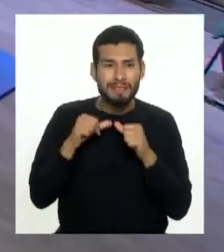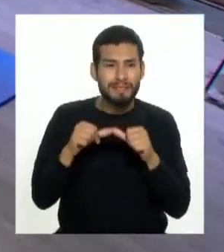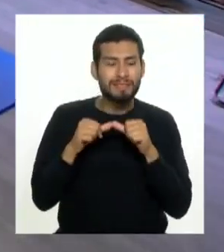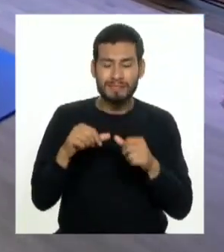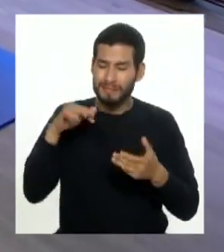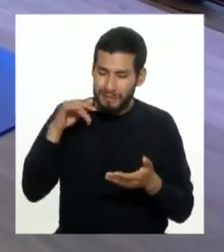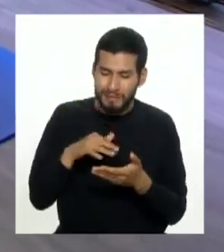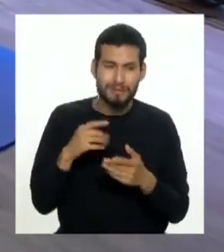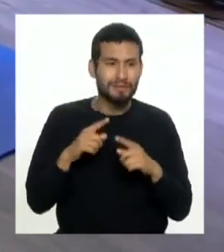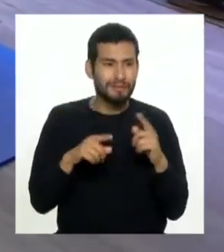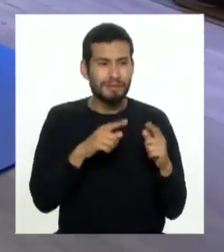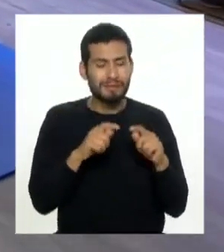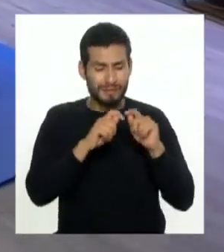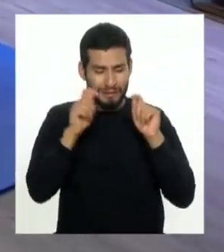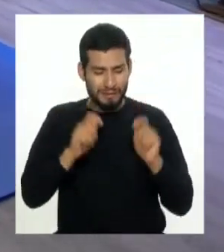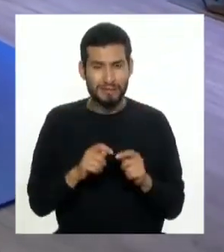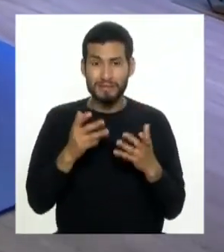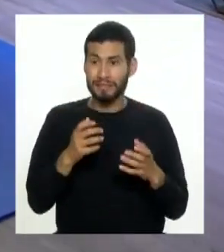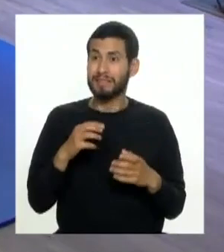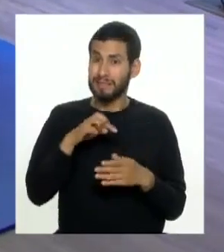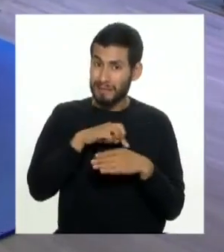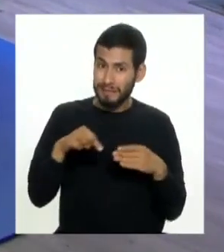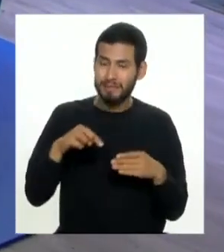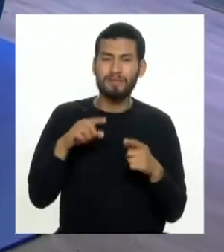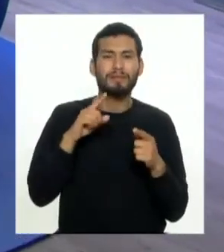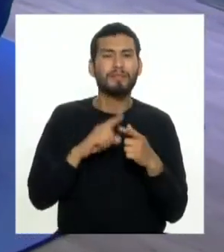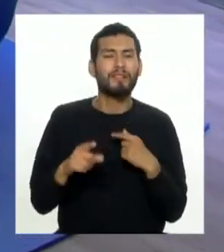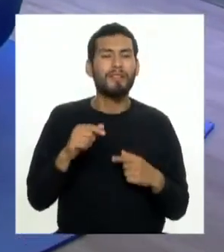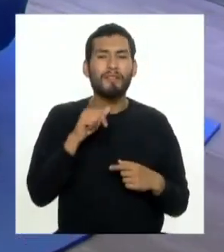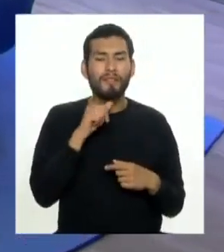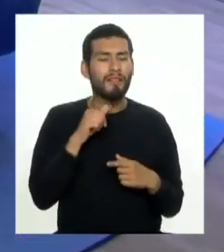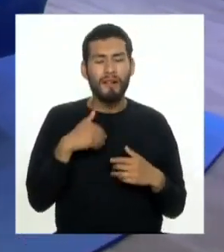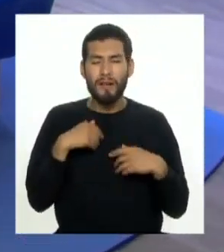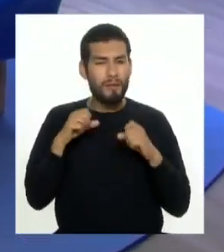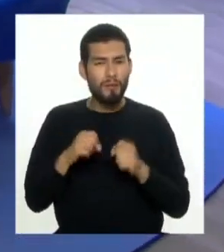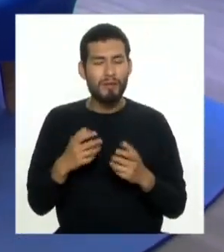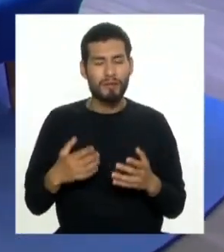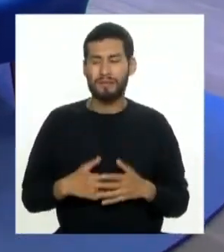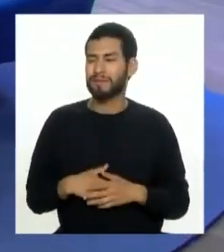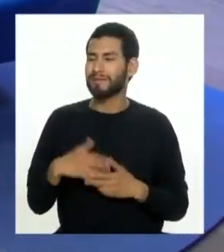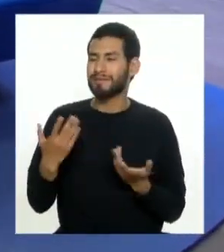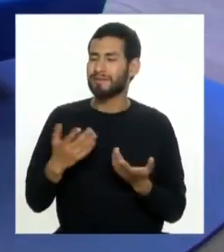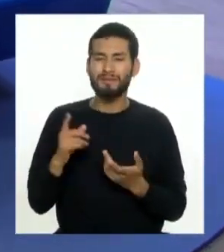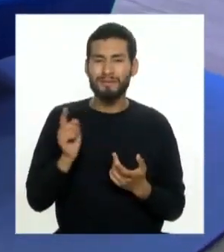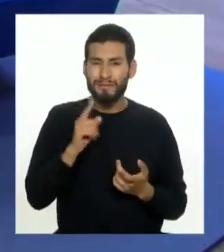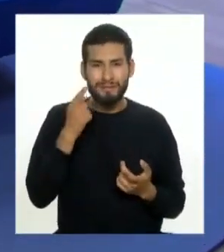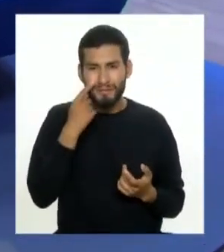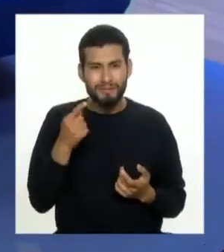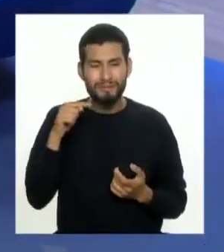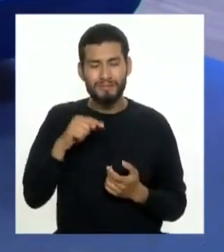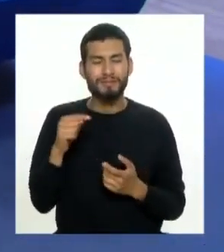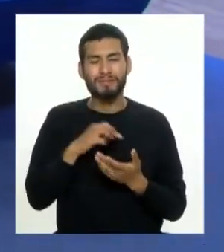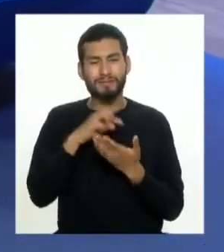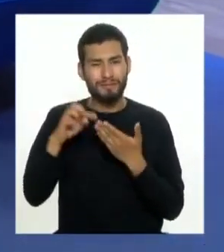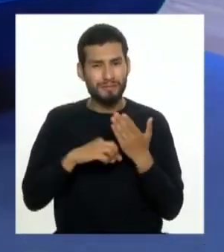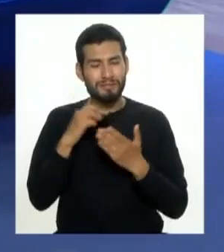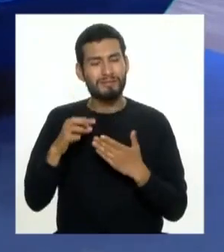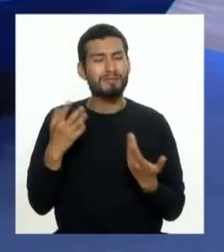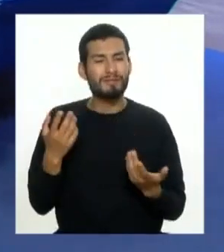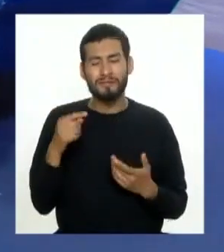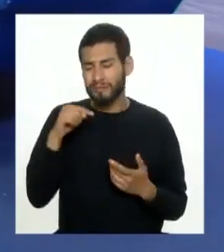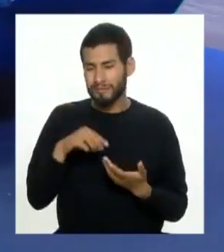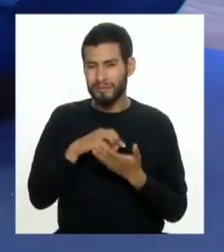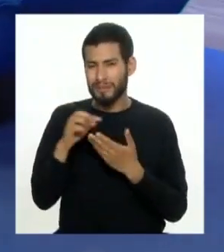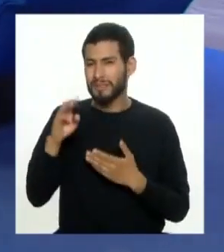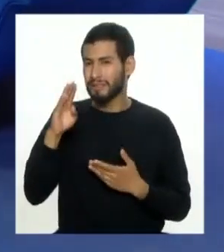de estudiar de tener un título de hacer una carrera pero no tienen las posibilidades y tampoco conocen de estos programas conocen